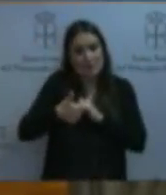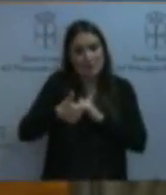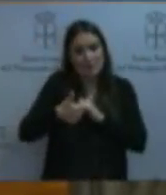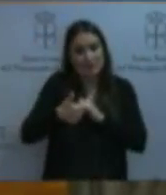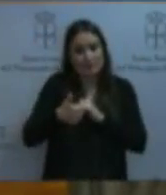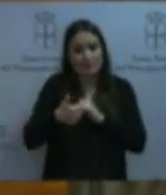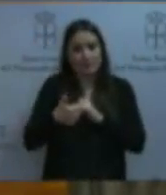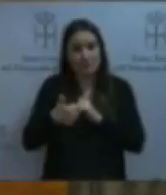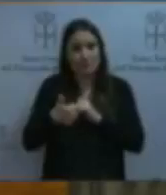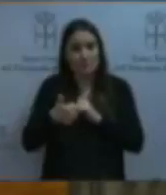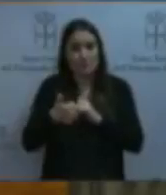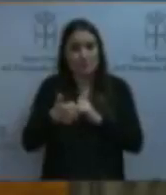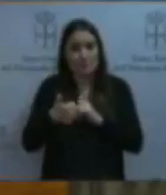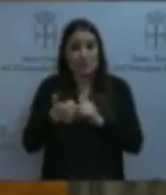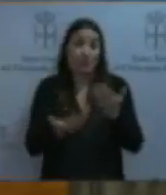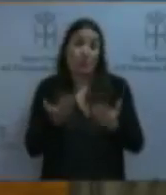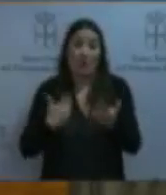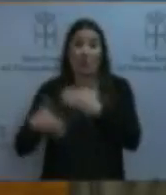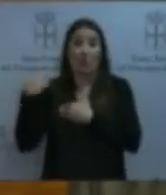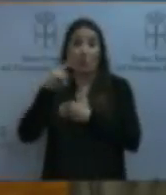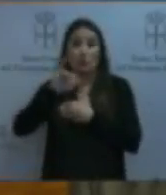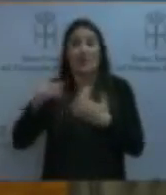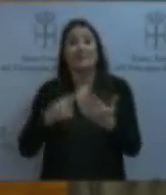profundidad, de la llevada a cabo en 2016.